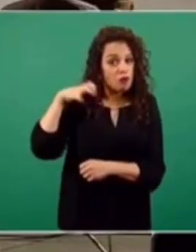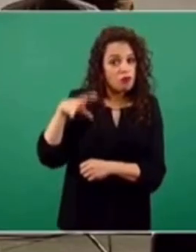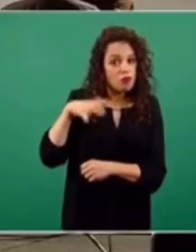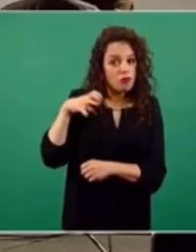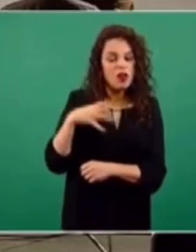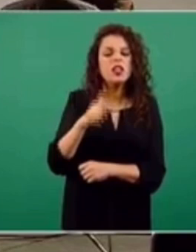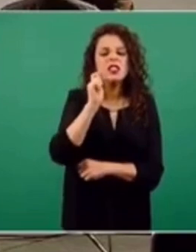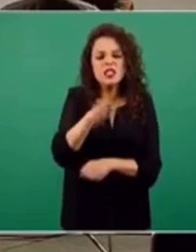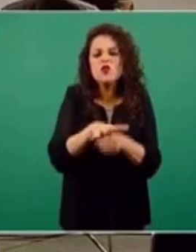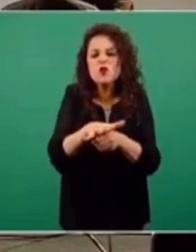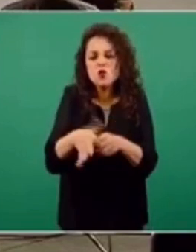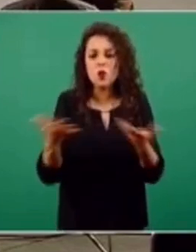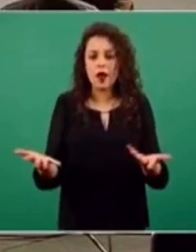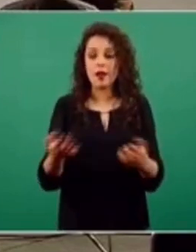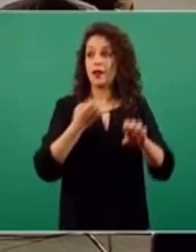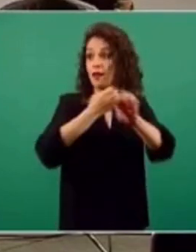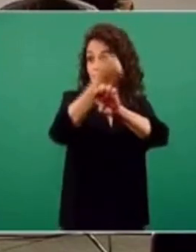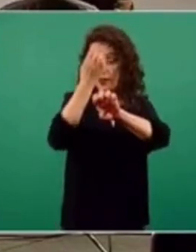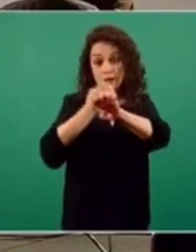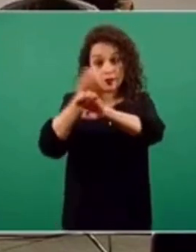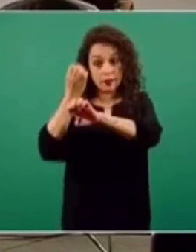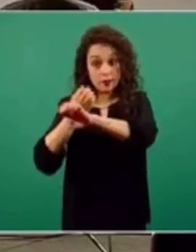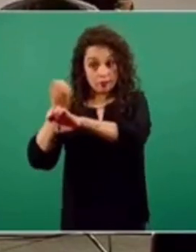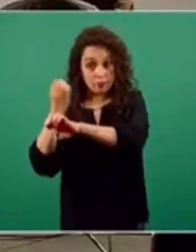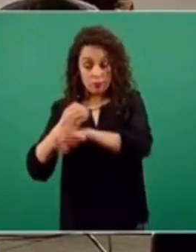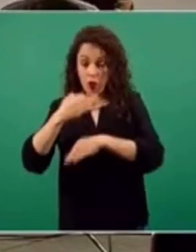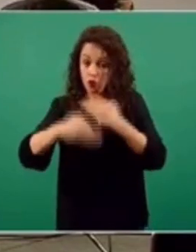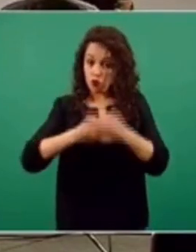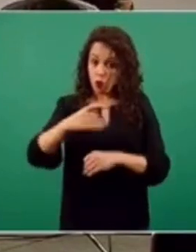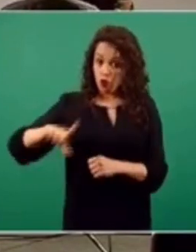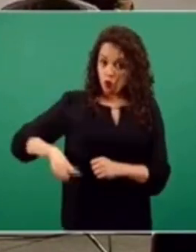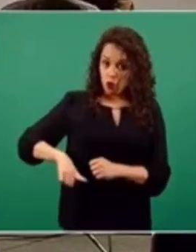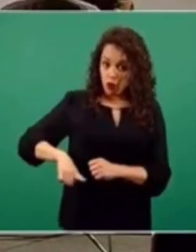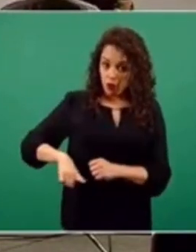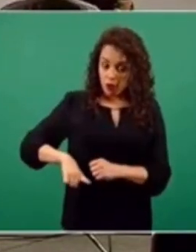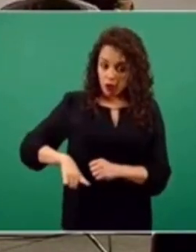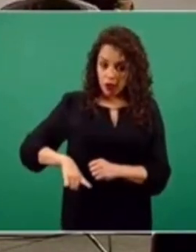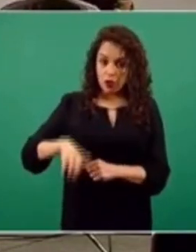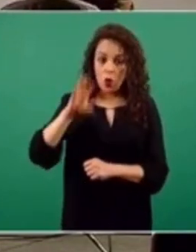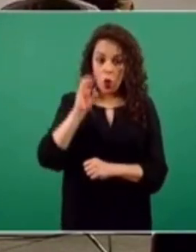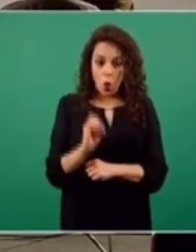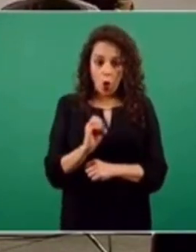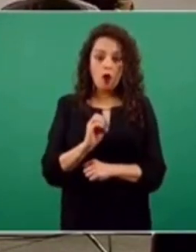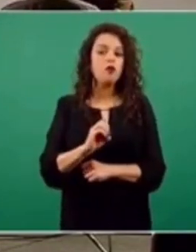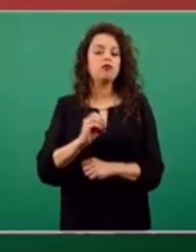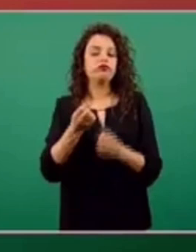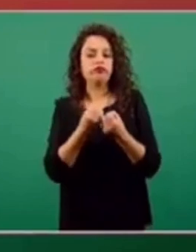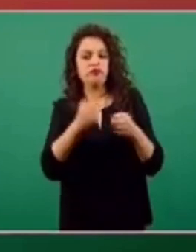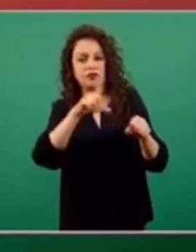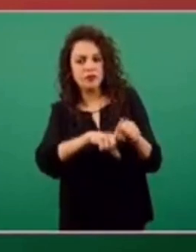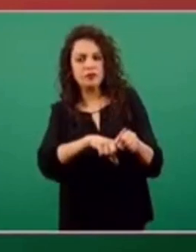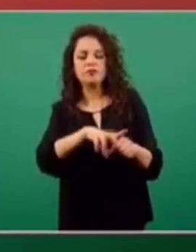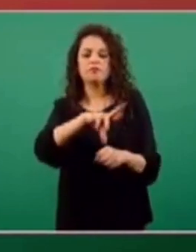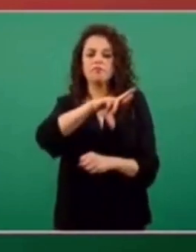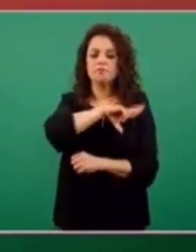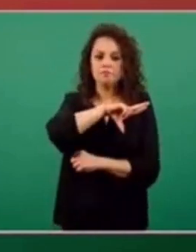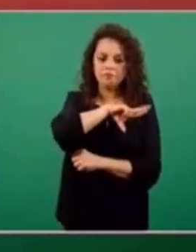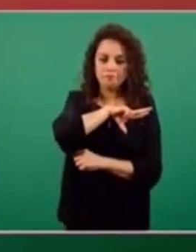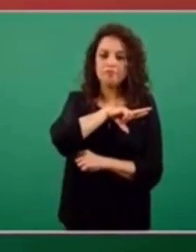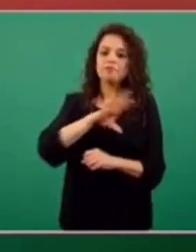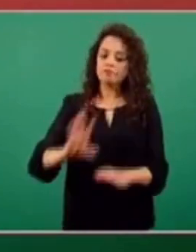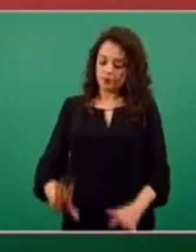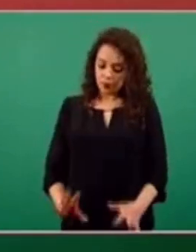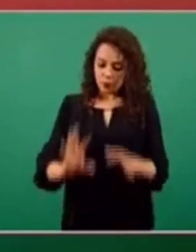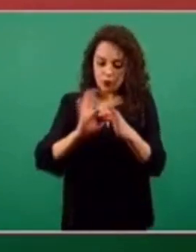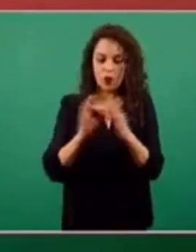entidades federativas, sus gobiernos o entidades sociales y privadas, conyuven con la Secretaría de